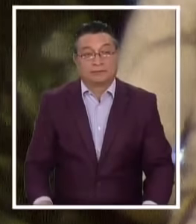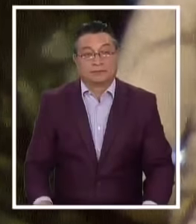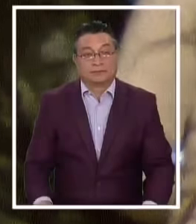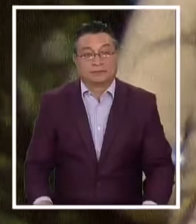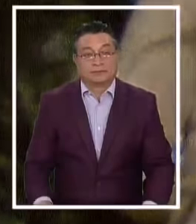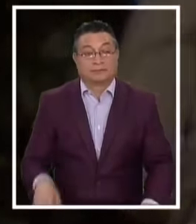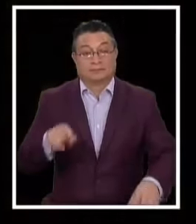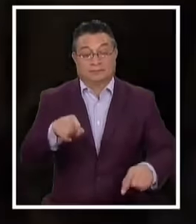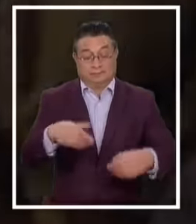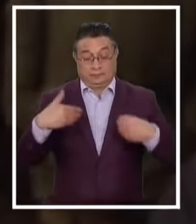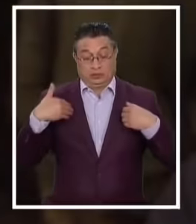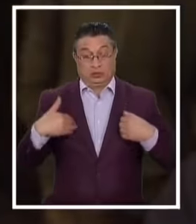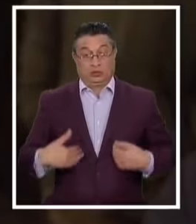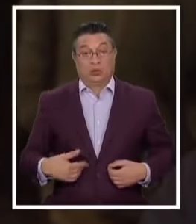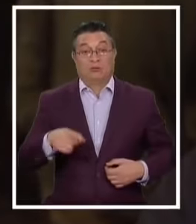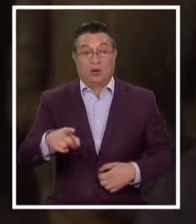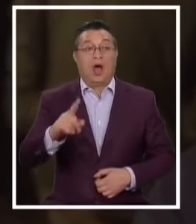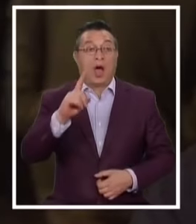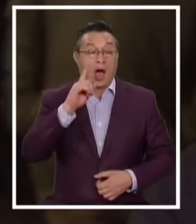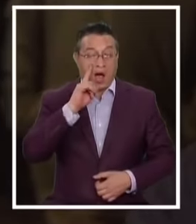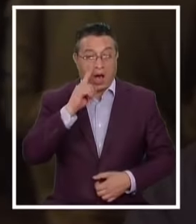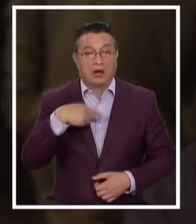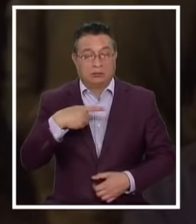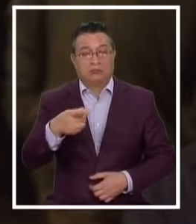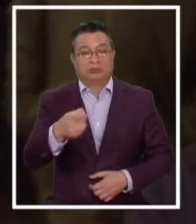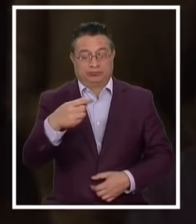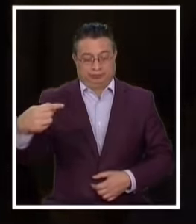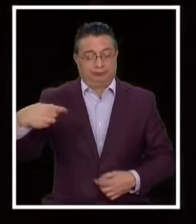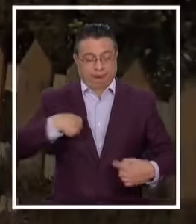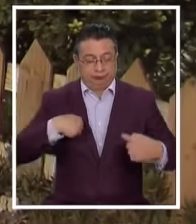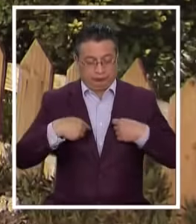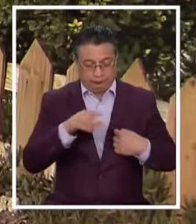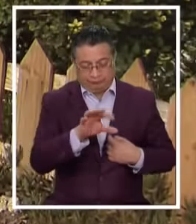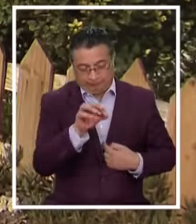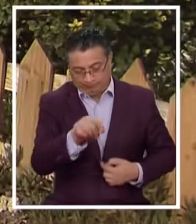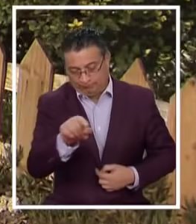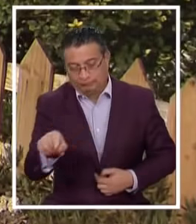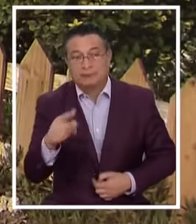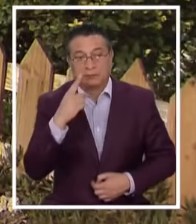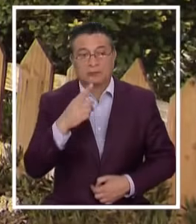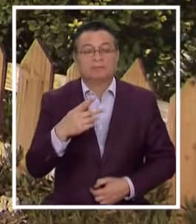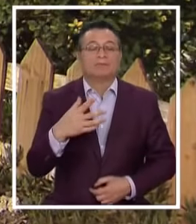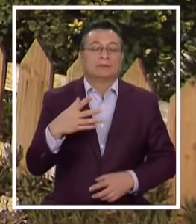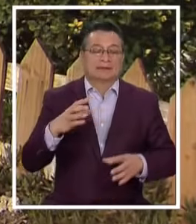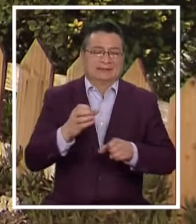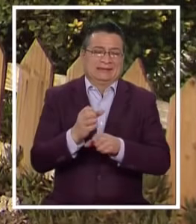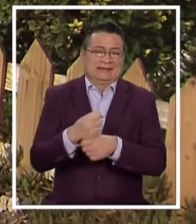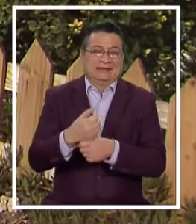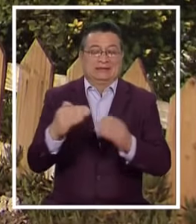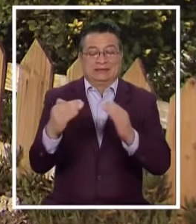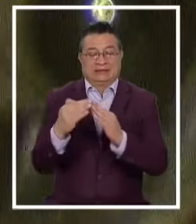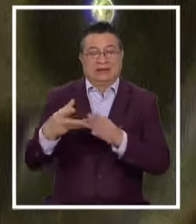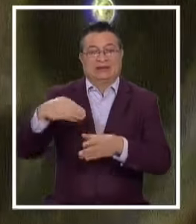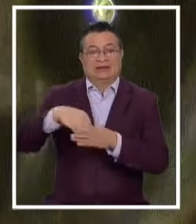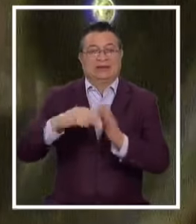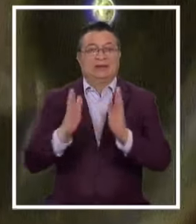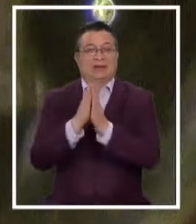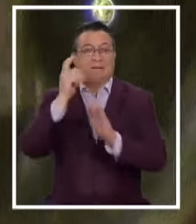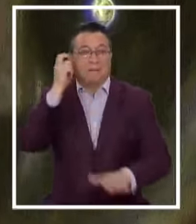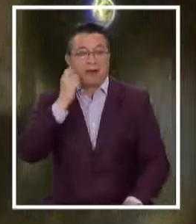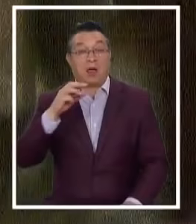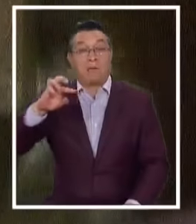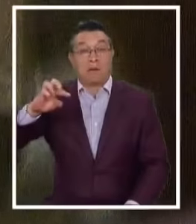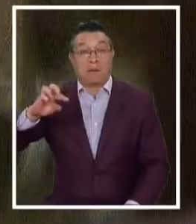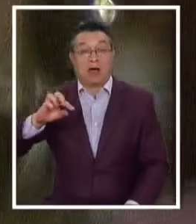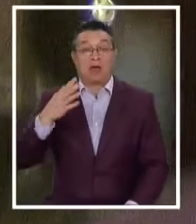Estos cuerpos Presentan Traumatismo Por impacto Balístico Duro relato De lo ocurrido En esta casa En San Bernardo Un